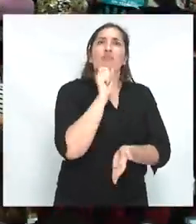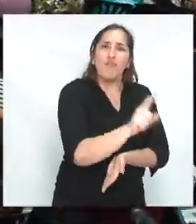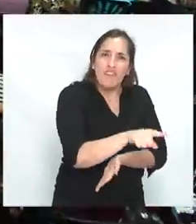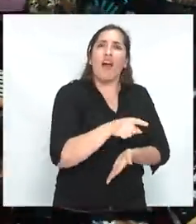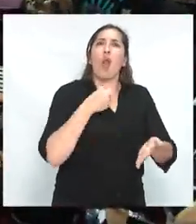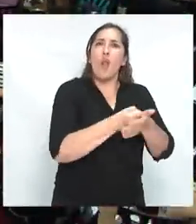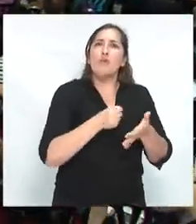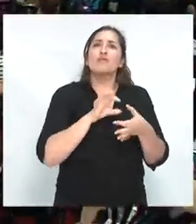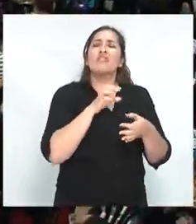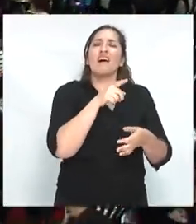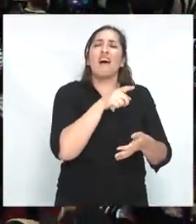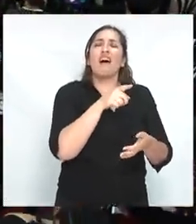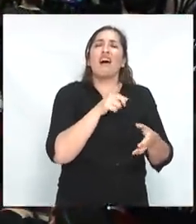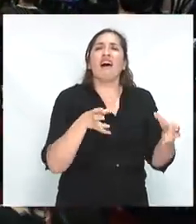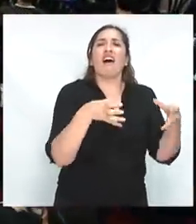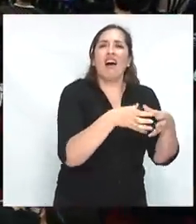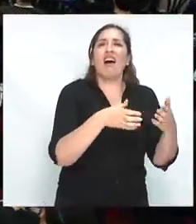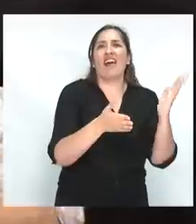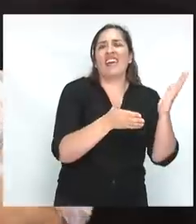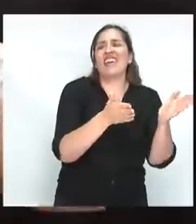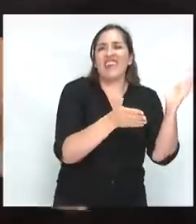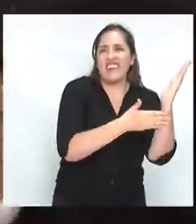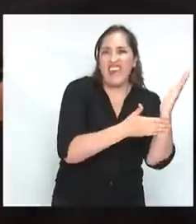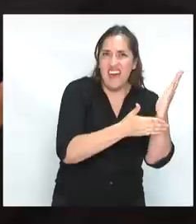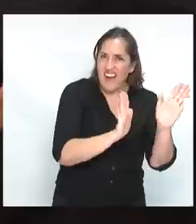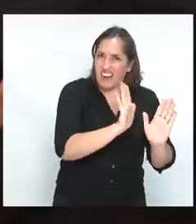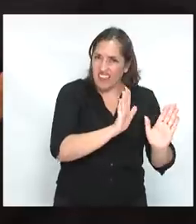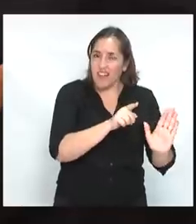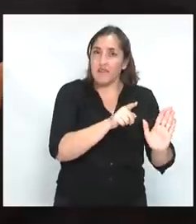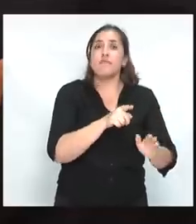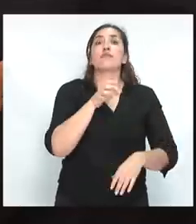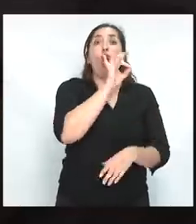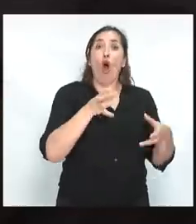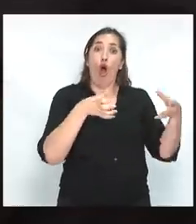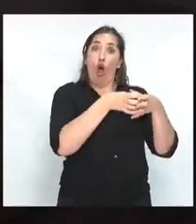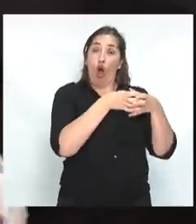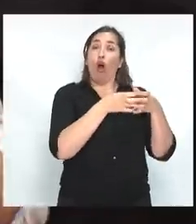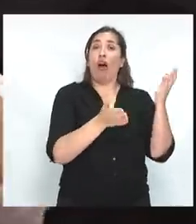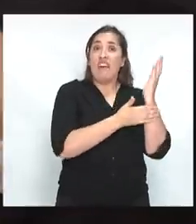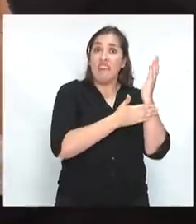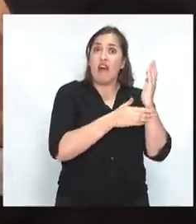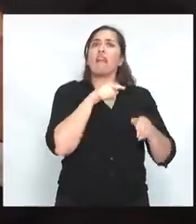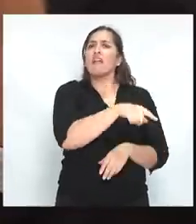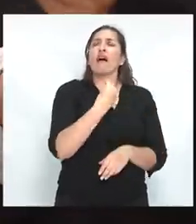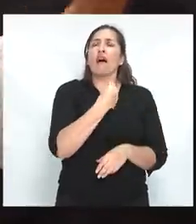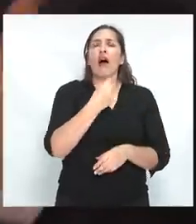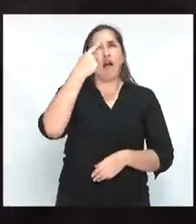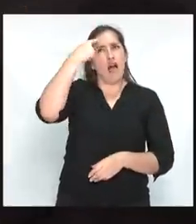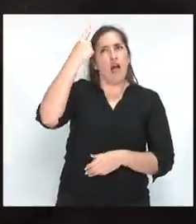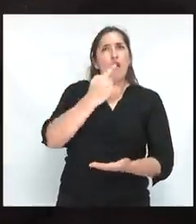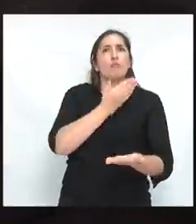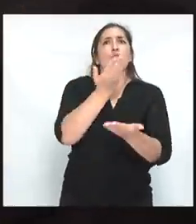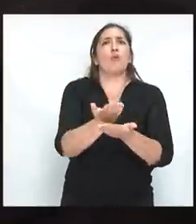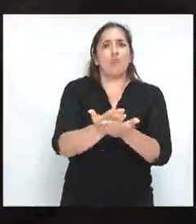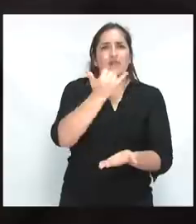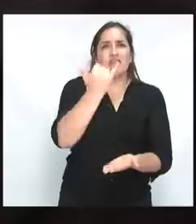luchan, sino a quienes también proponen algo. Al luchar proponen algo. Y proponen la vieja trilogía